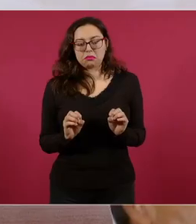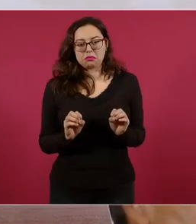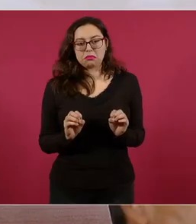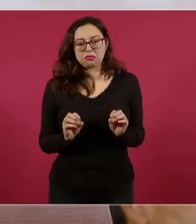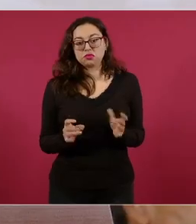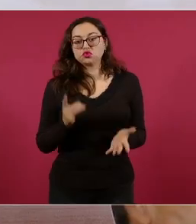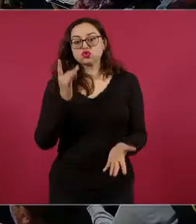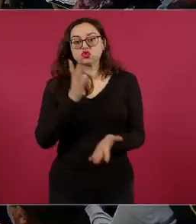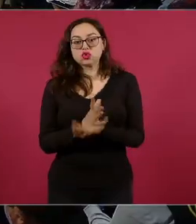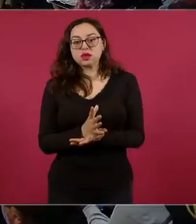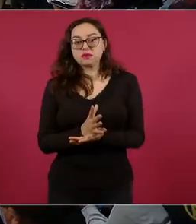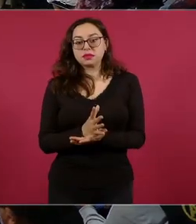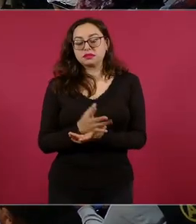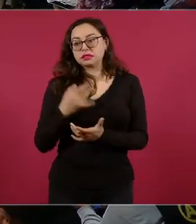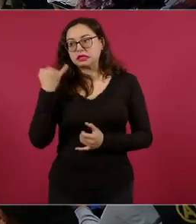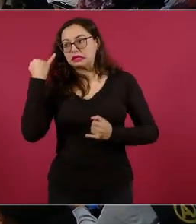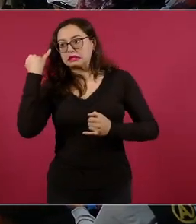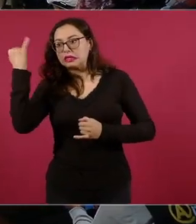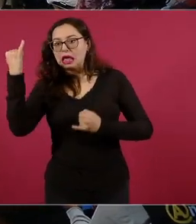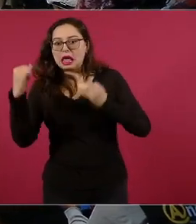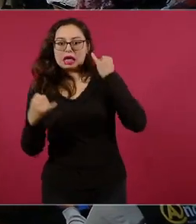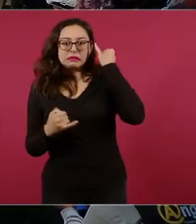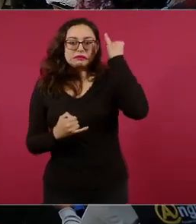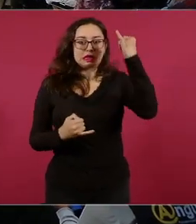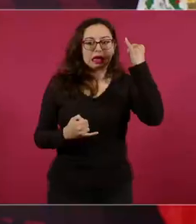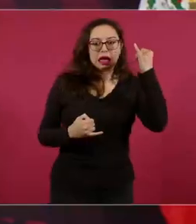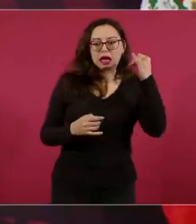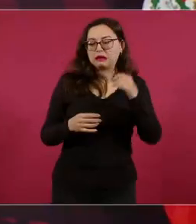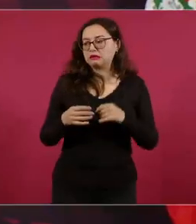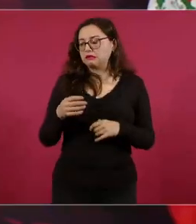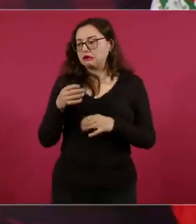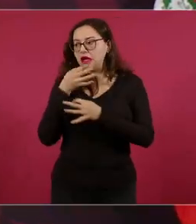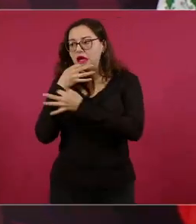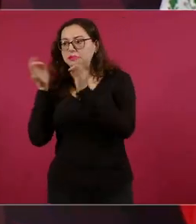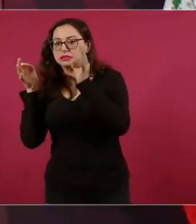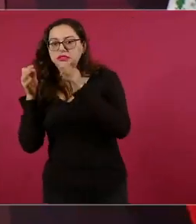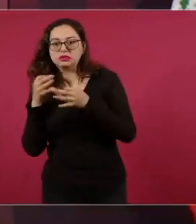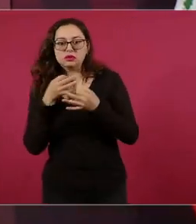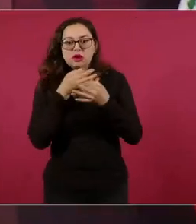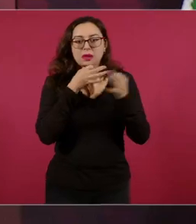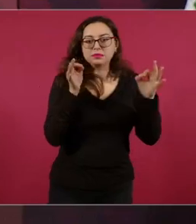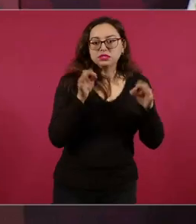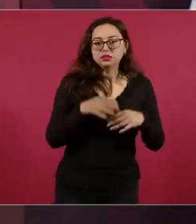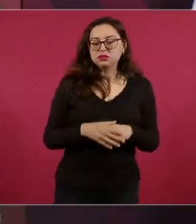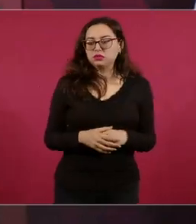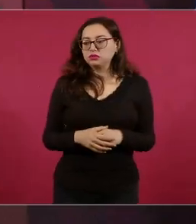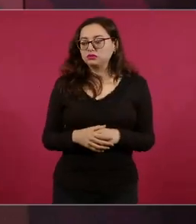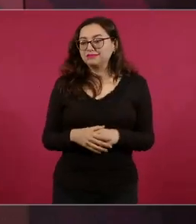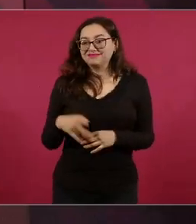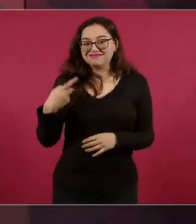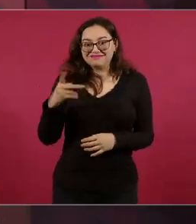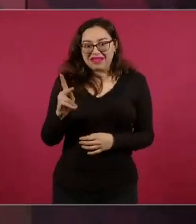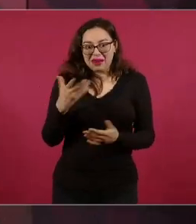pronunciamientos o datos generales,